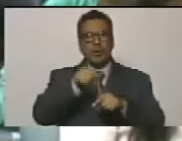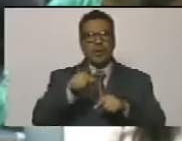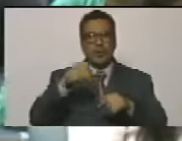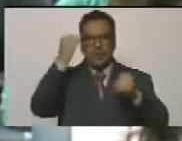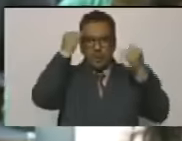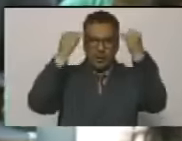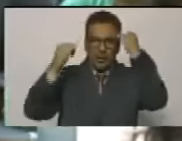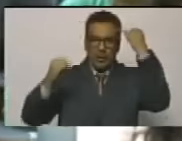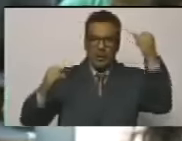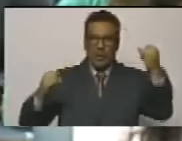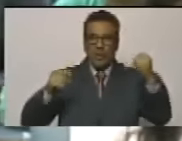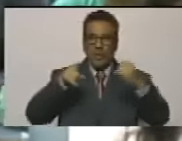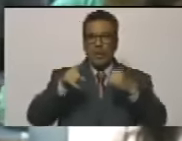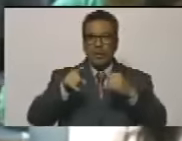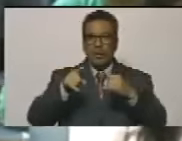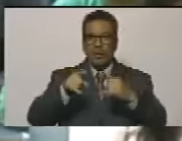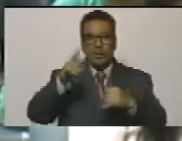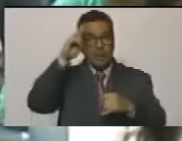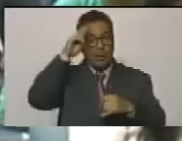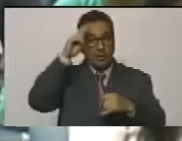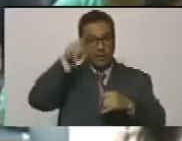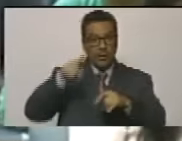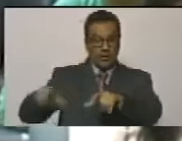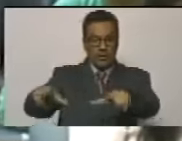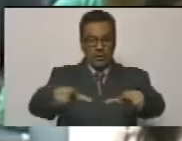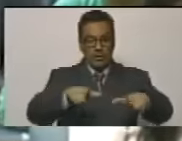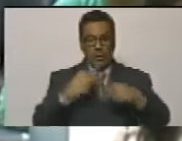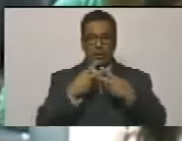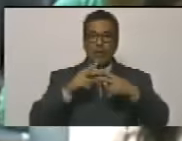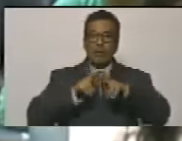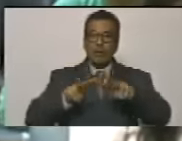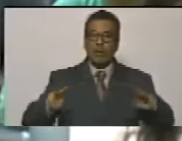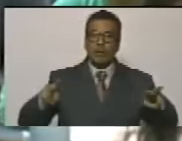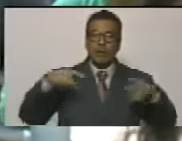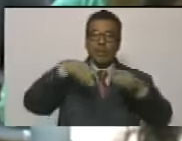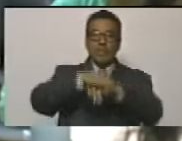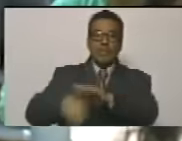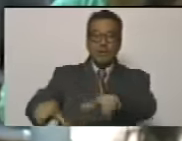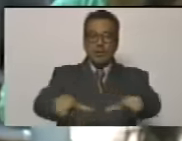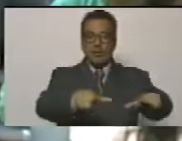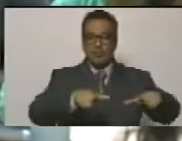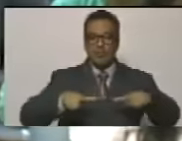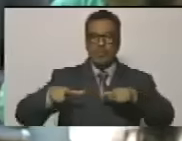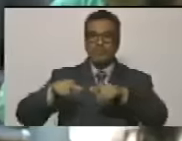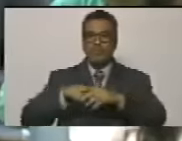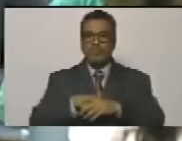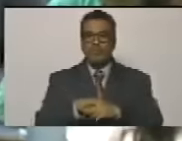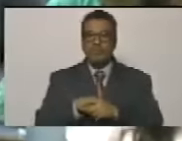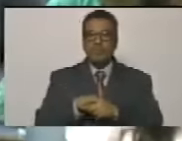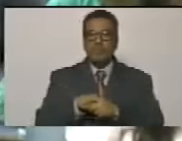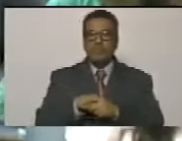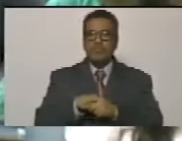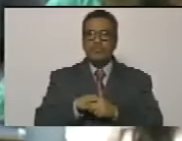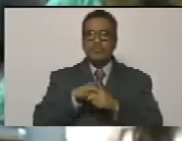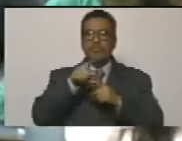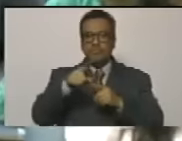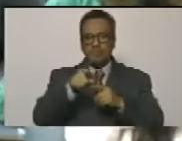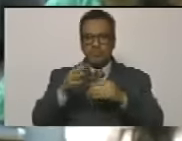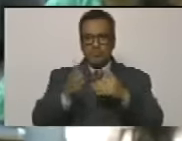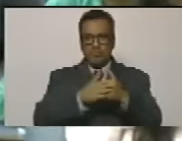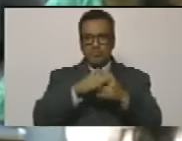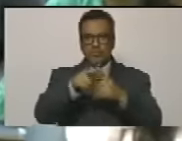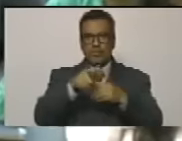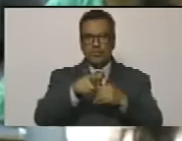ideología a respetar la soberanía la paz la integridad territorial y cerrar filas